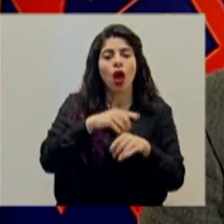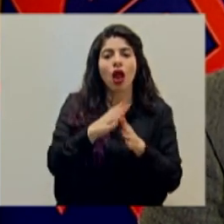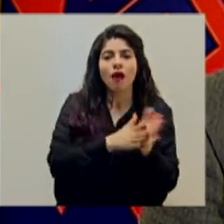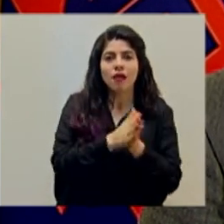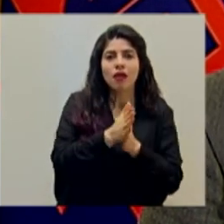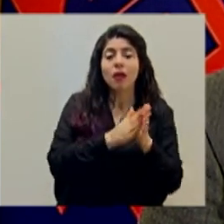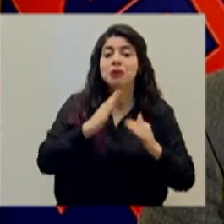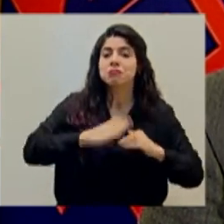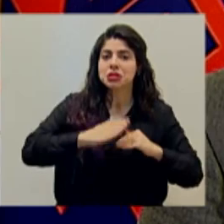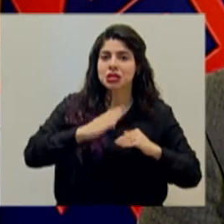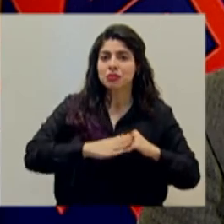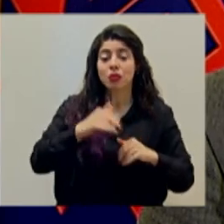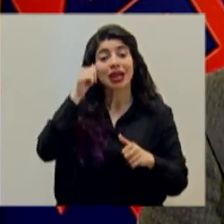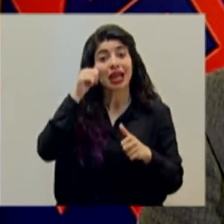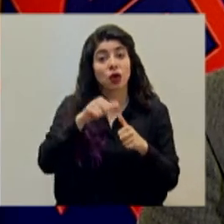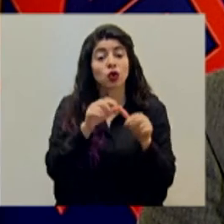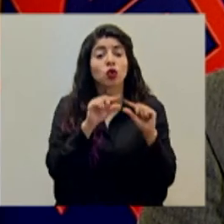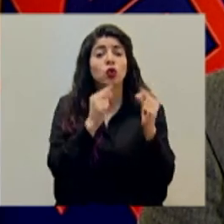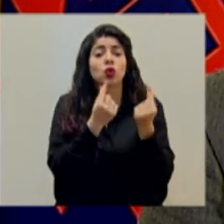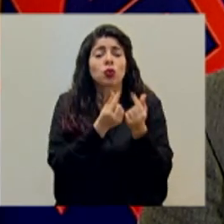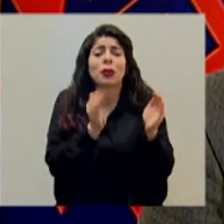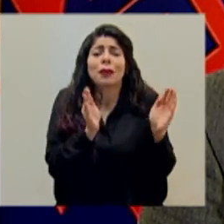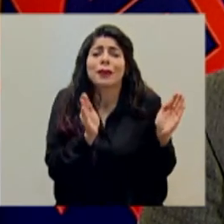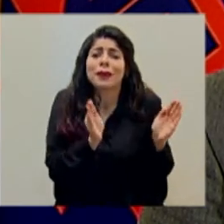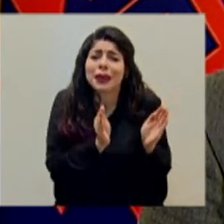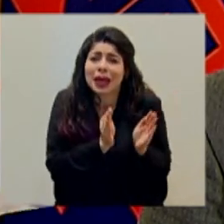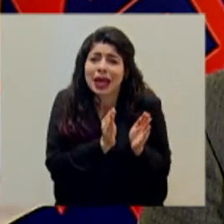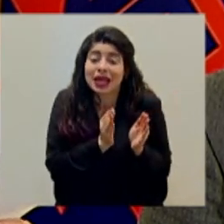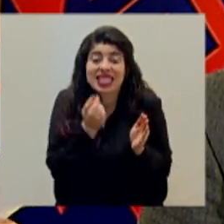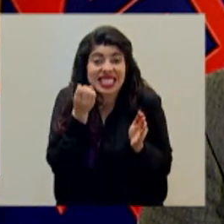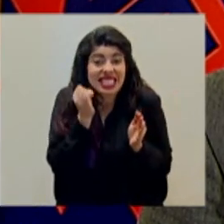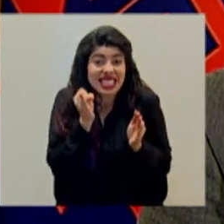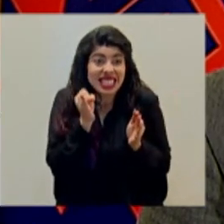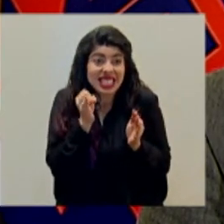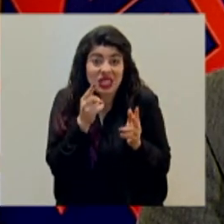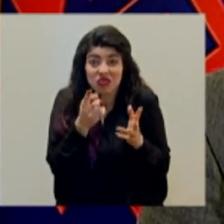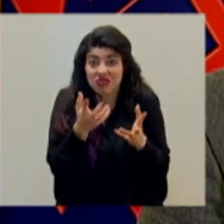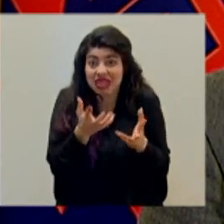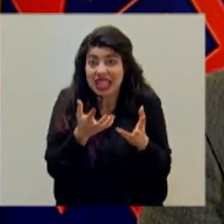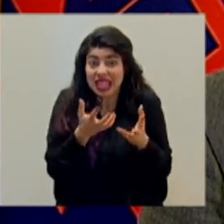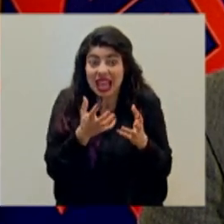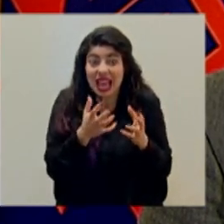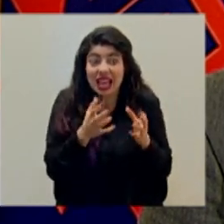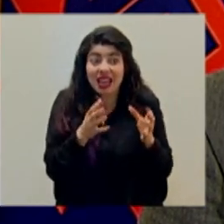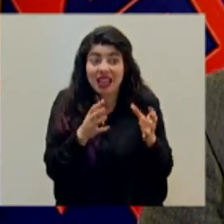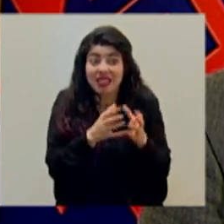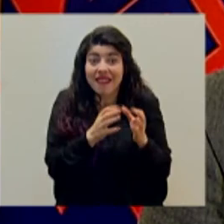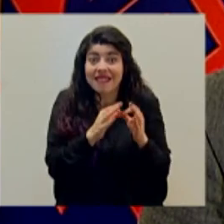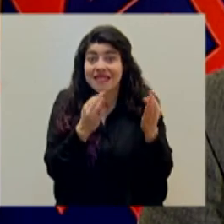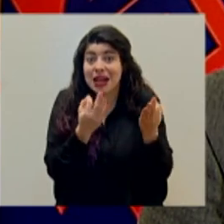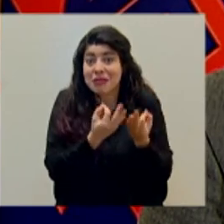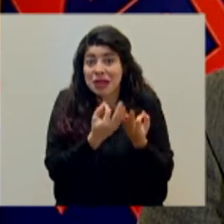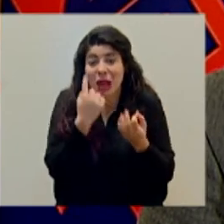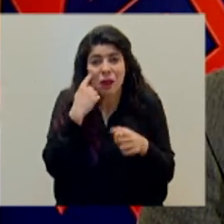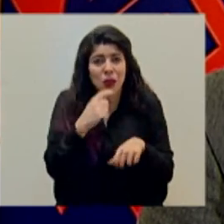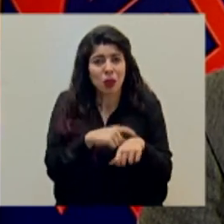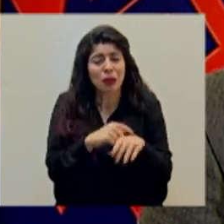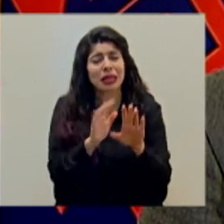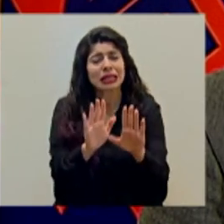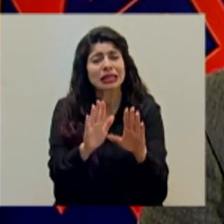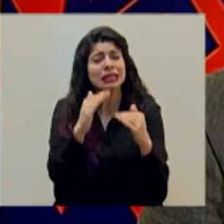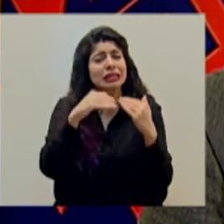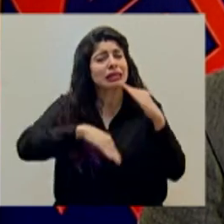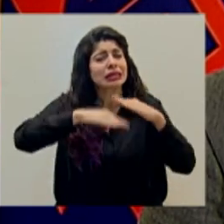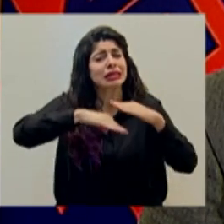recordemos grupos pequeños. Si tenemos que inevitablemente hacer reuniones familiares propias de la época, no más de